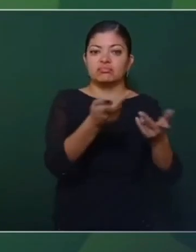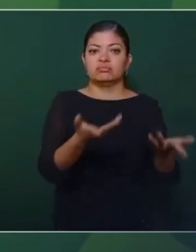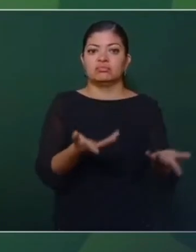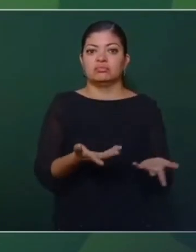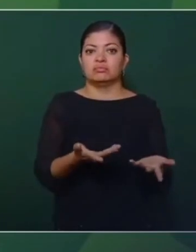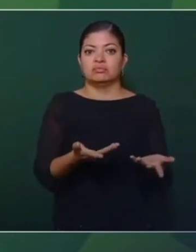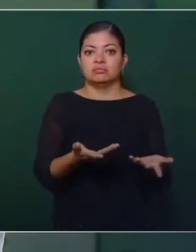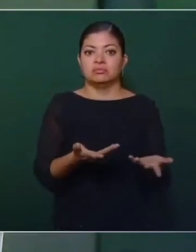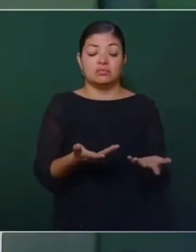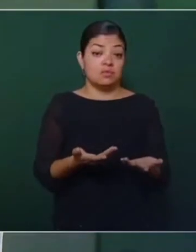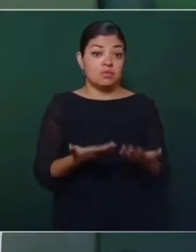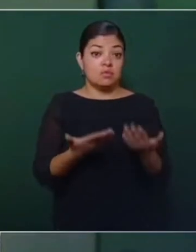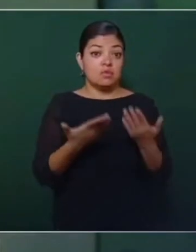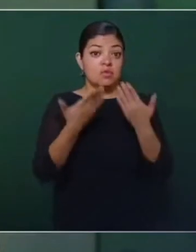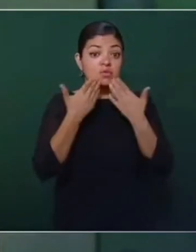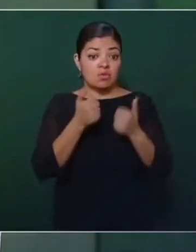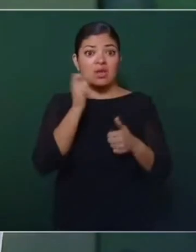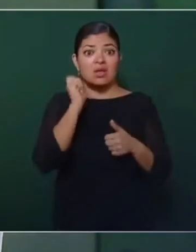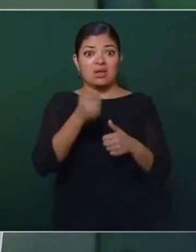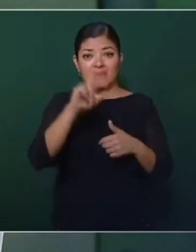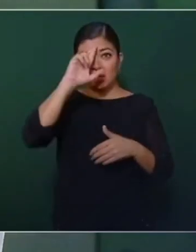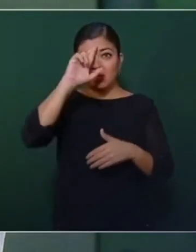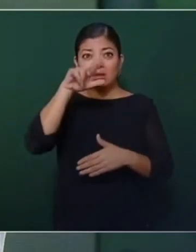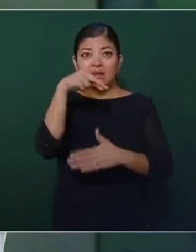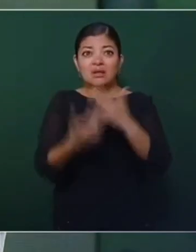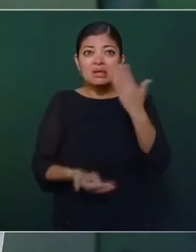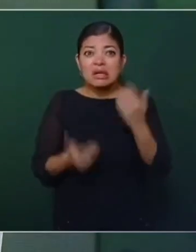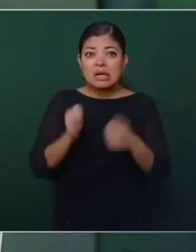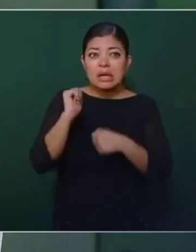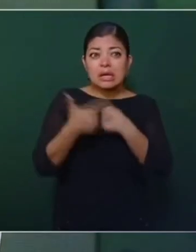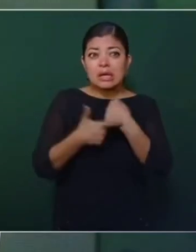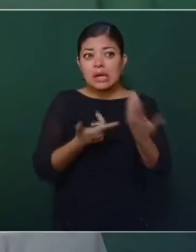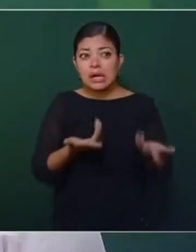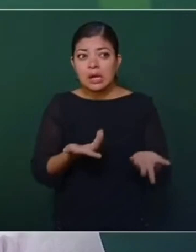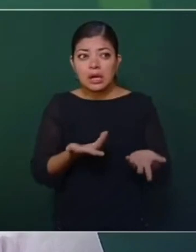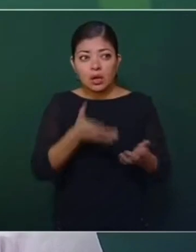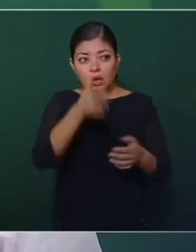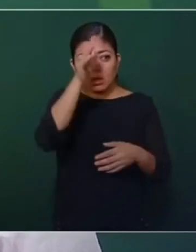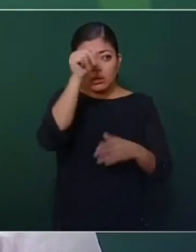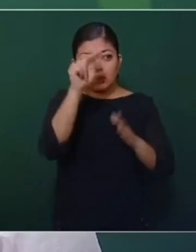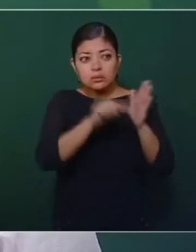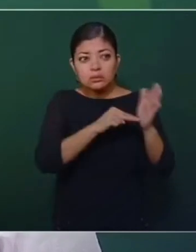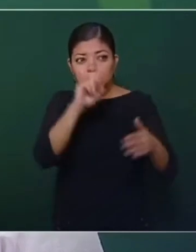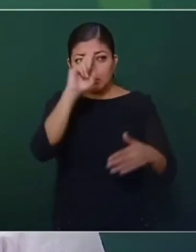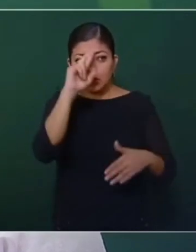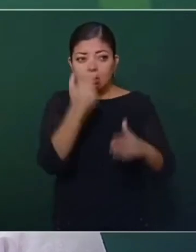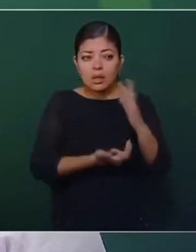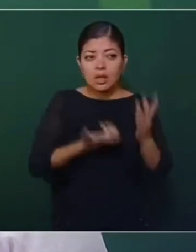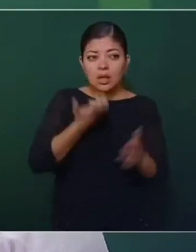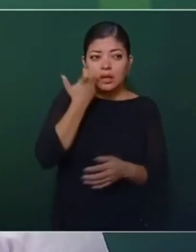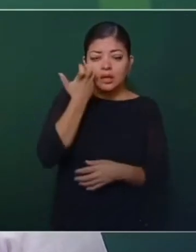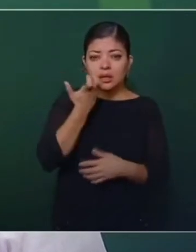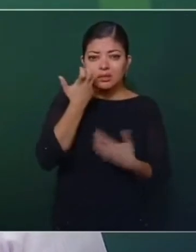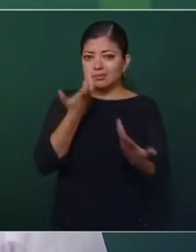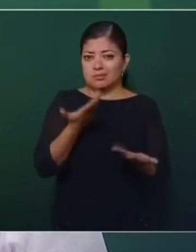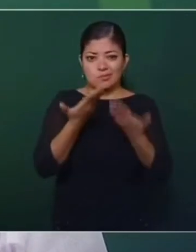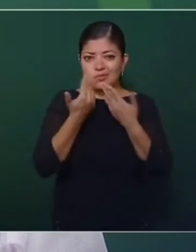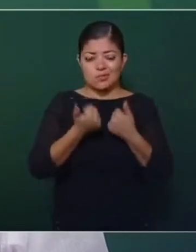Y no hay ninguna violación al tratado, además